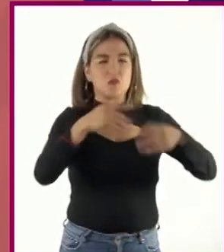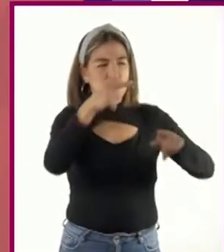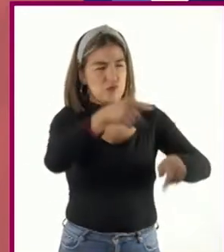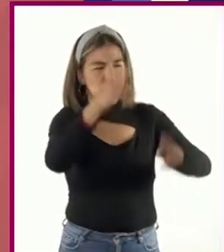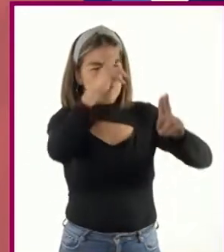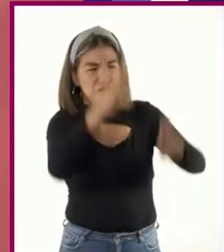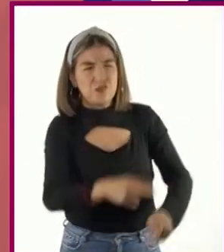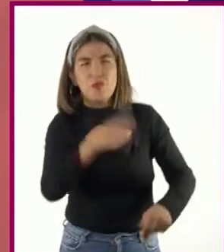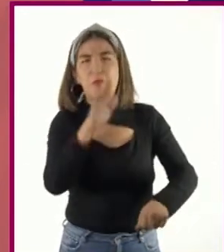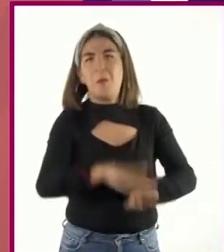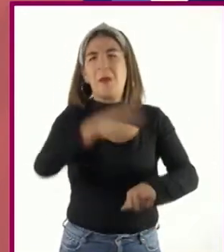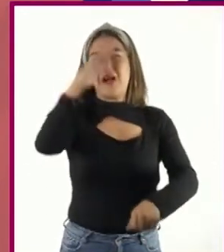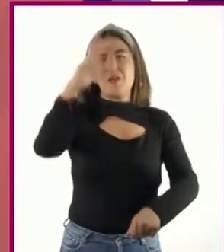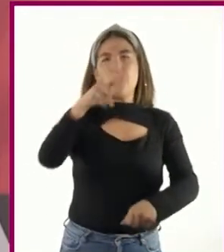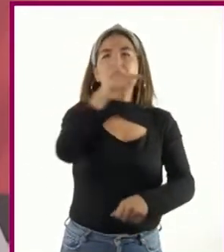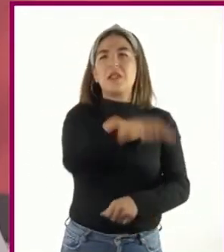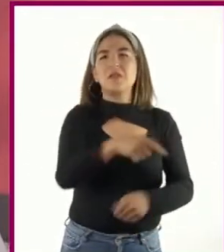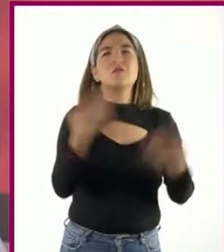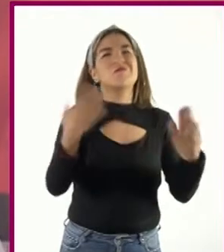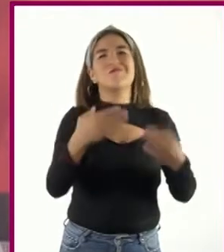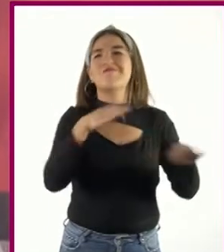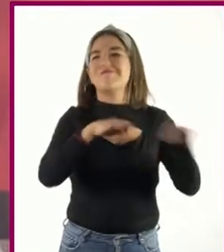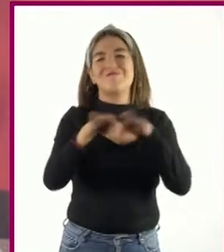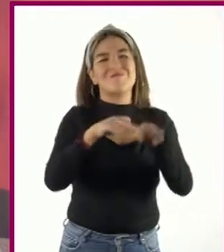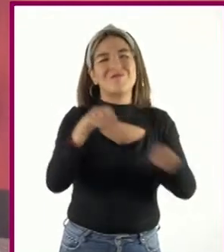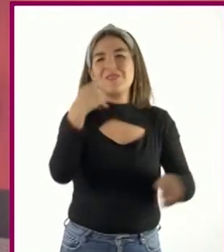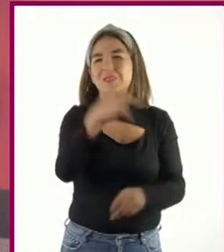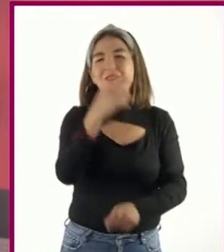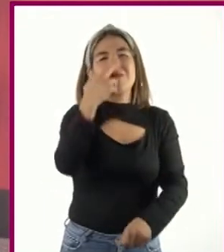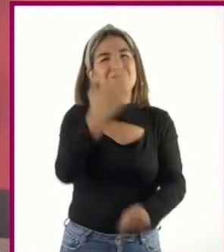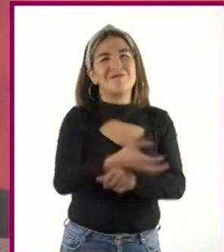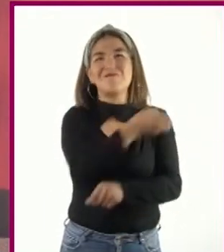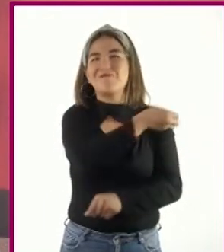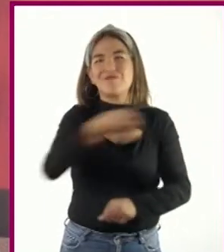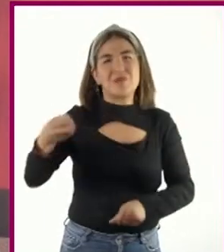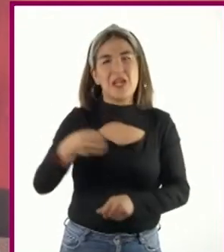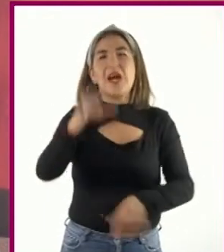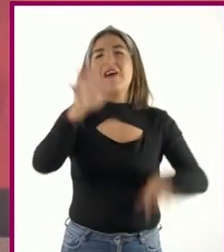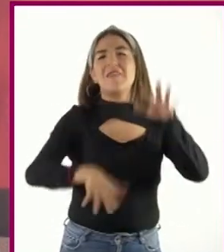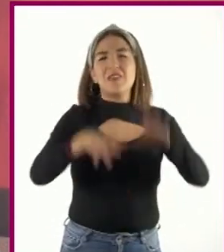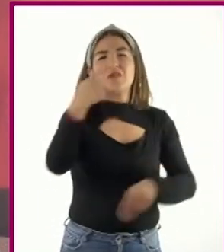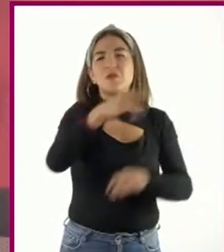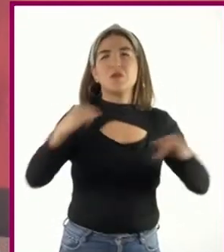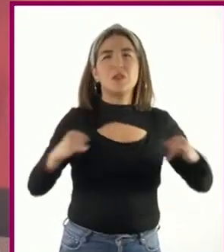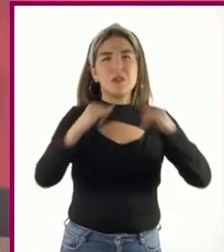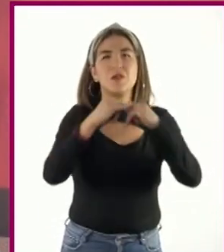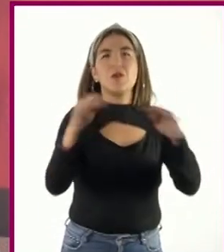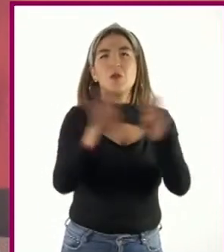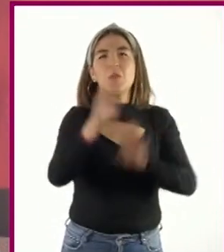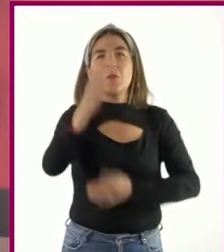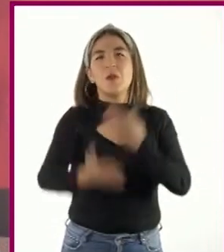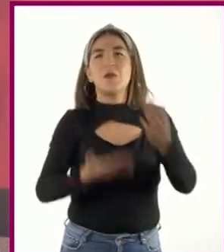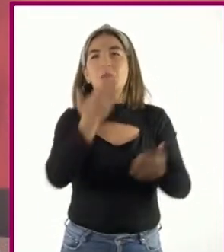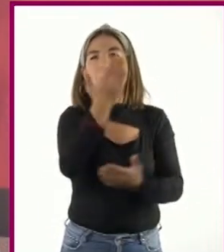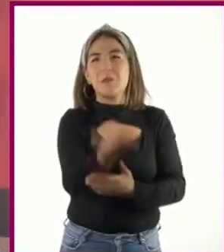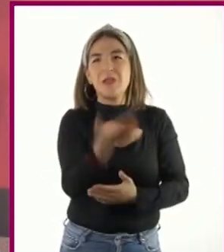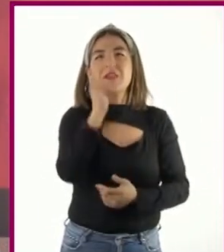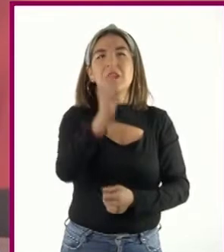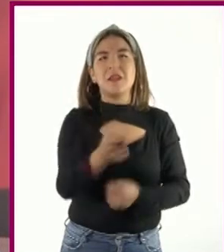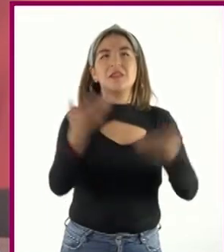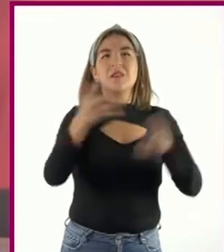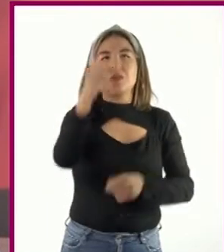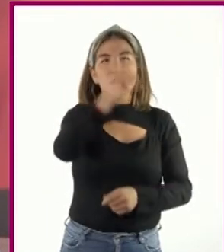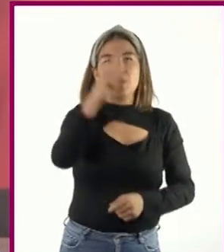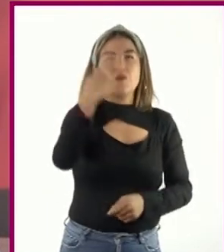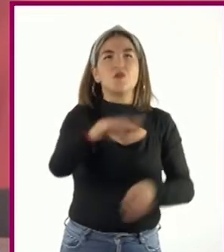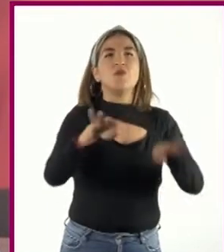Serenísima, casi por protocolo. En ocasiones, las instituciones nos piden o sugieren la